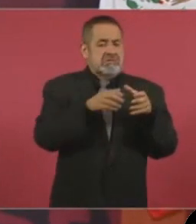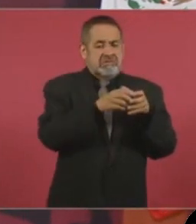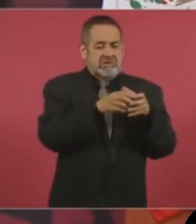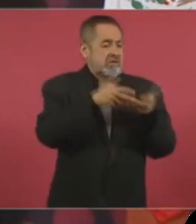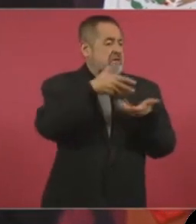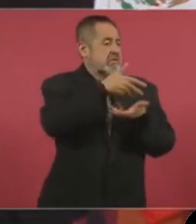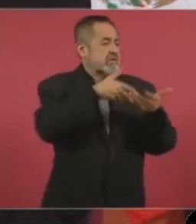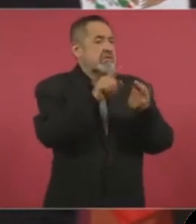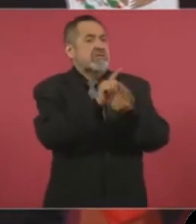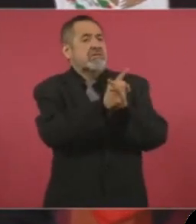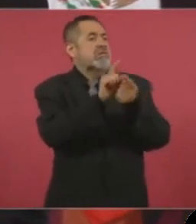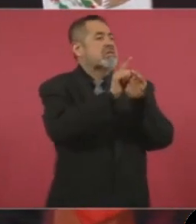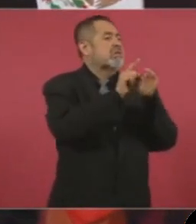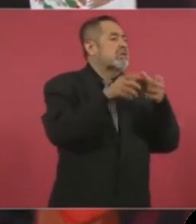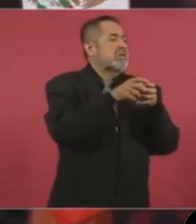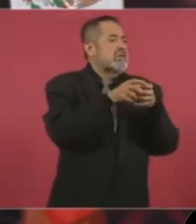relacionan con los de arriba.